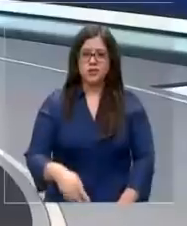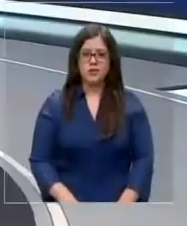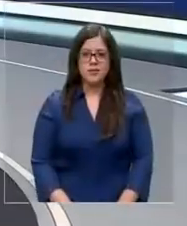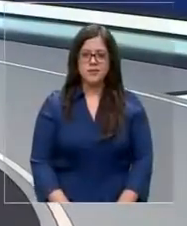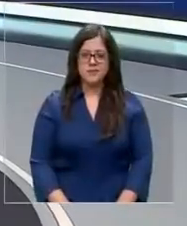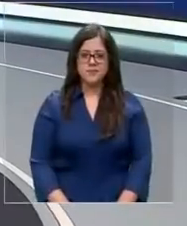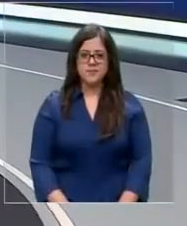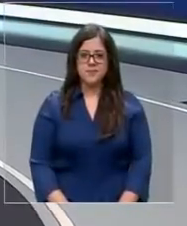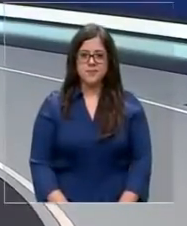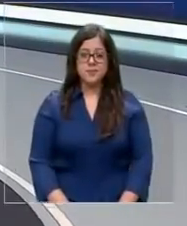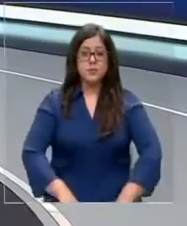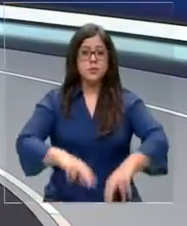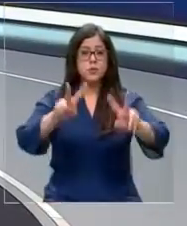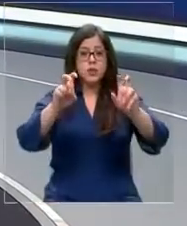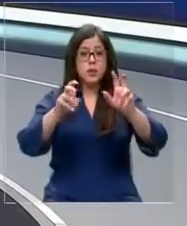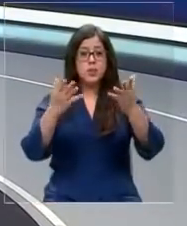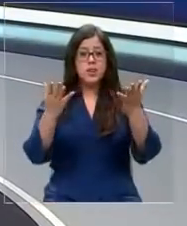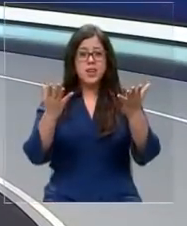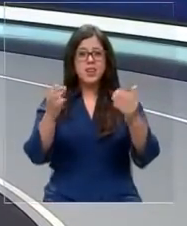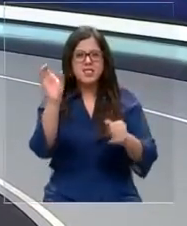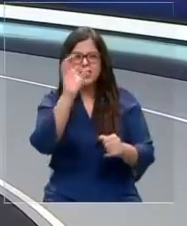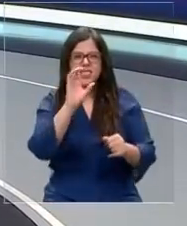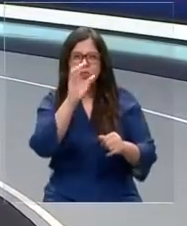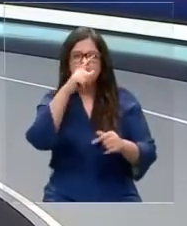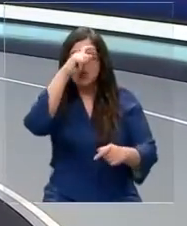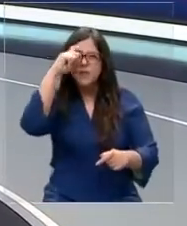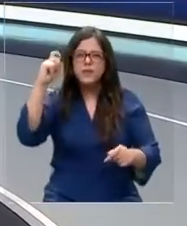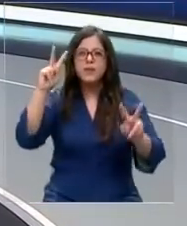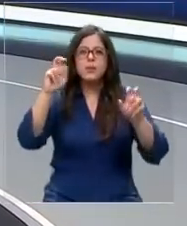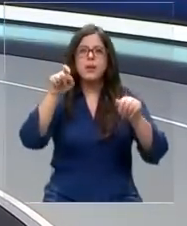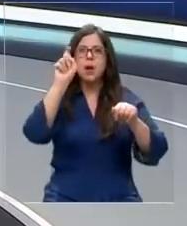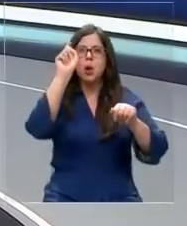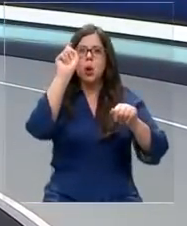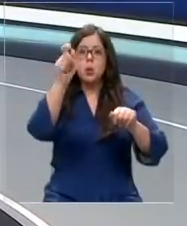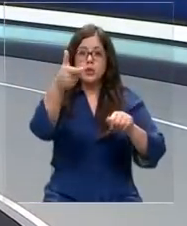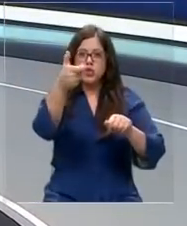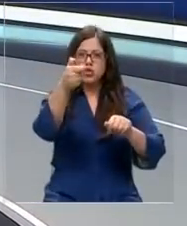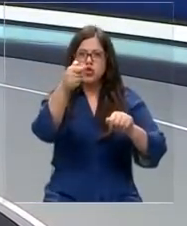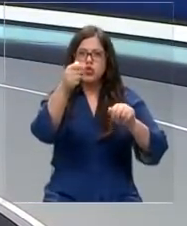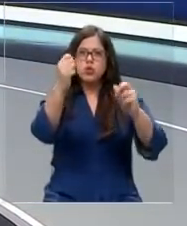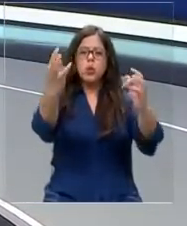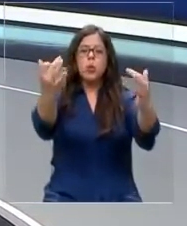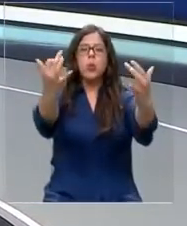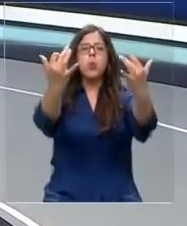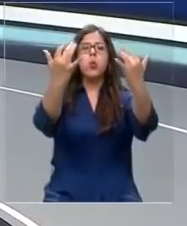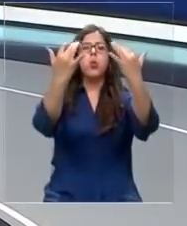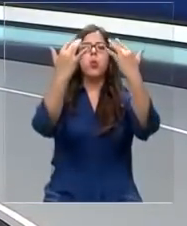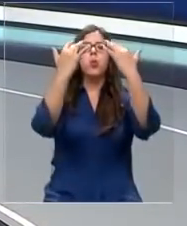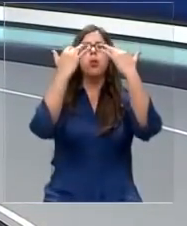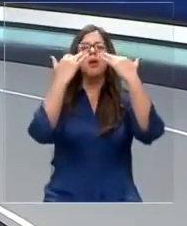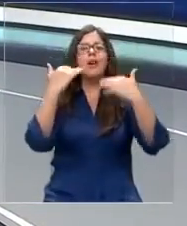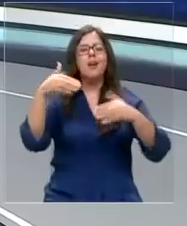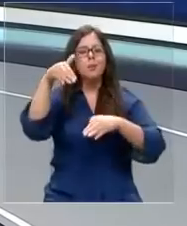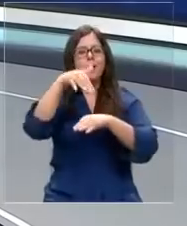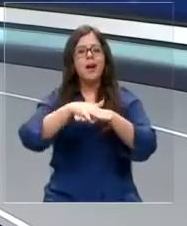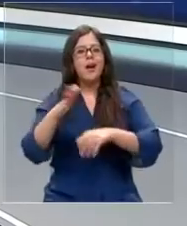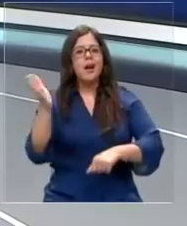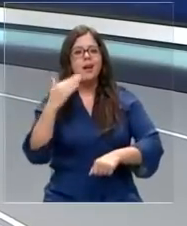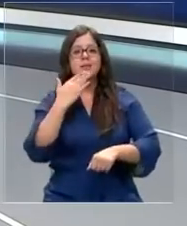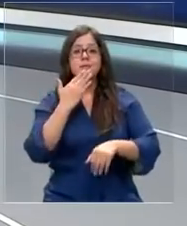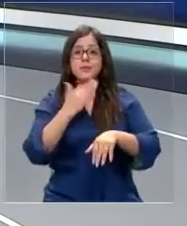Una de las cosas que más se busca en verano es el aire acondicionado. Refresca las tardes calurosas y nos permite también